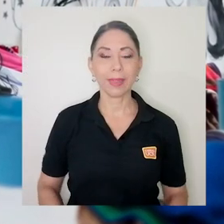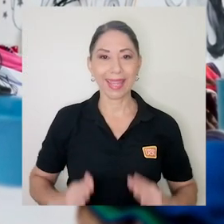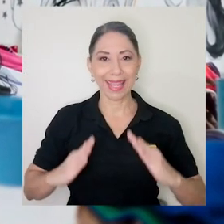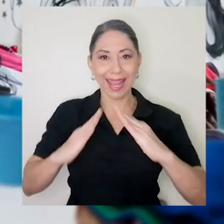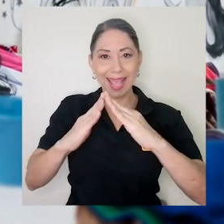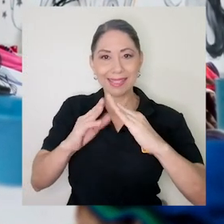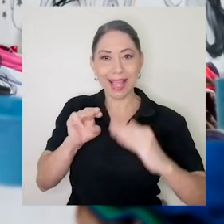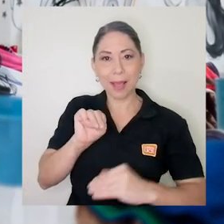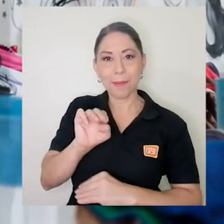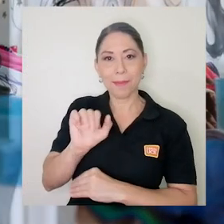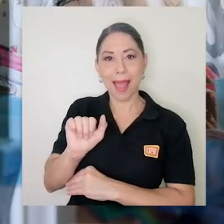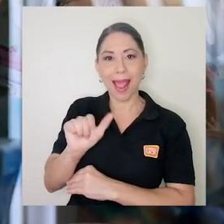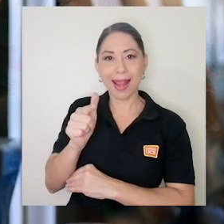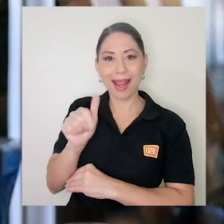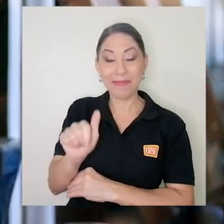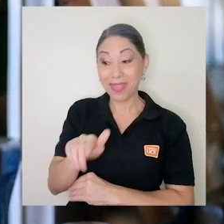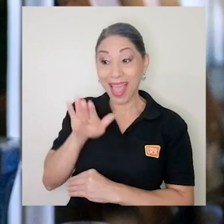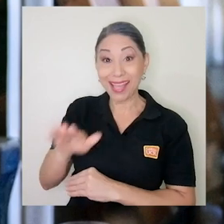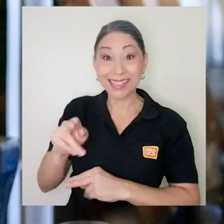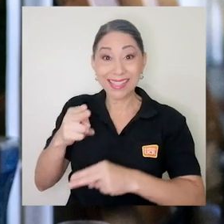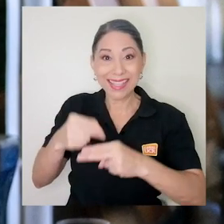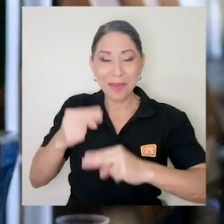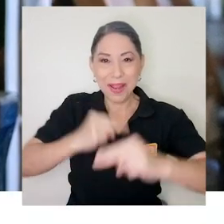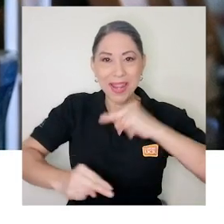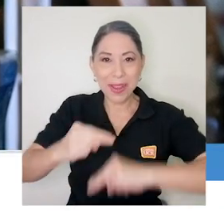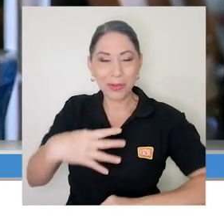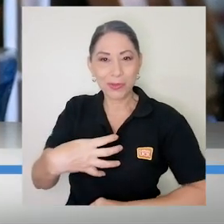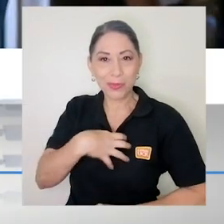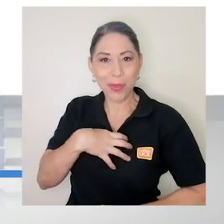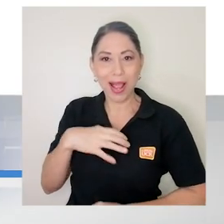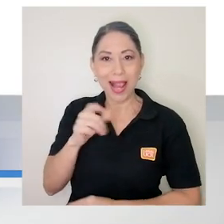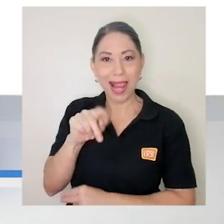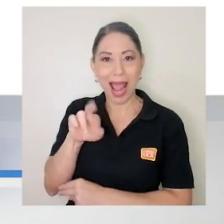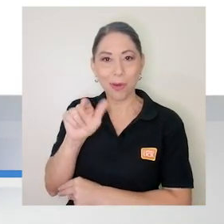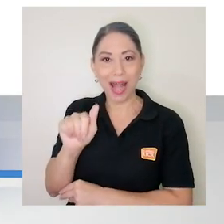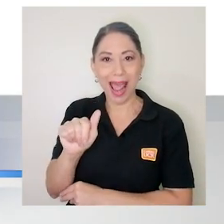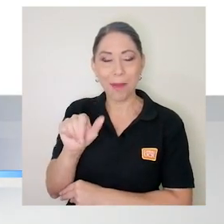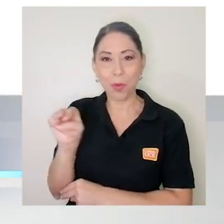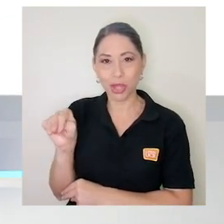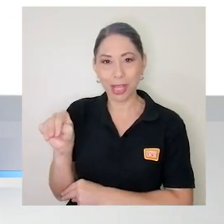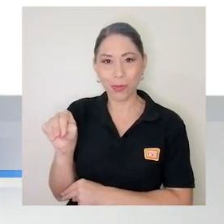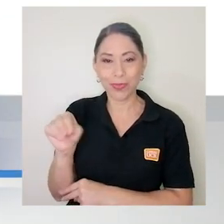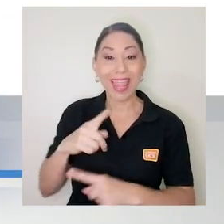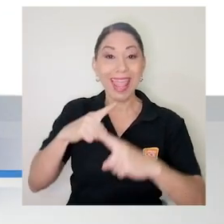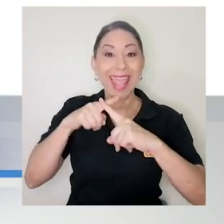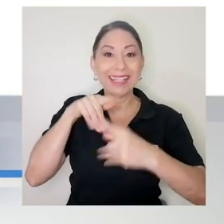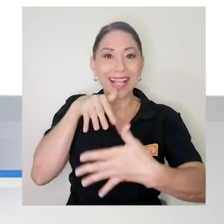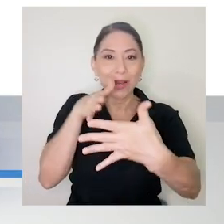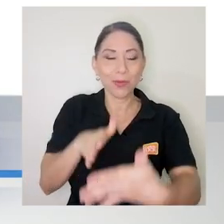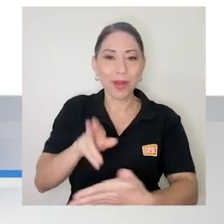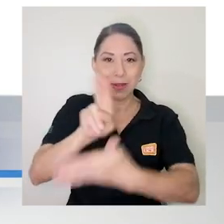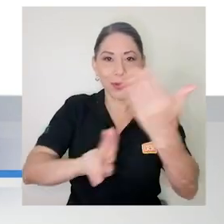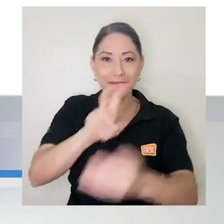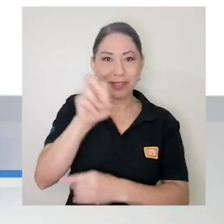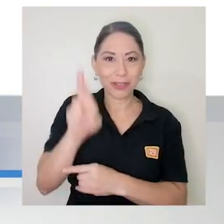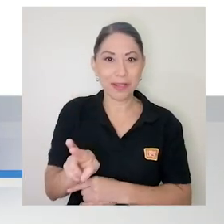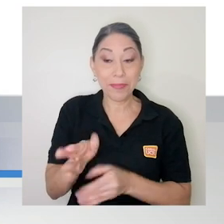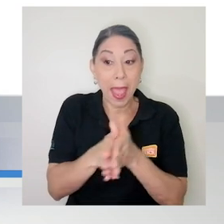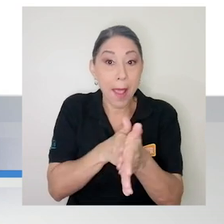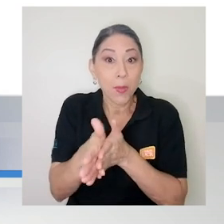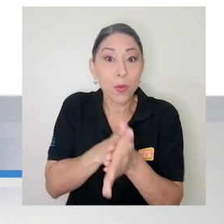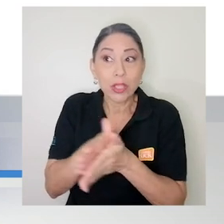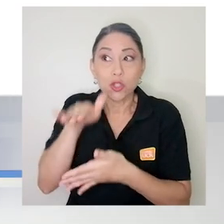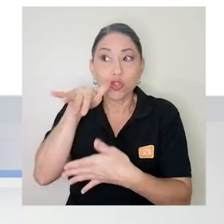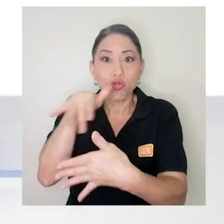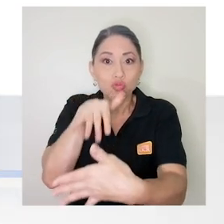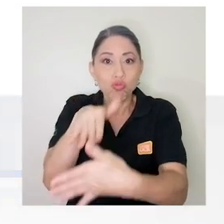Casa Maga, así se llama el emprendimiento de Laura Montero, ex alumna de la Universidad de Costa Rica que aprovechó su formación